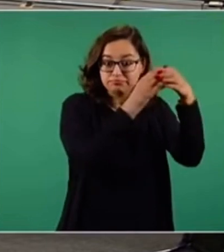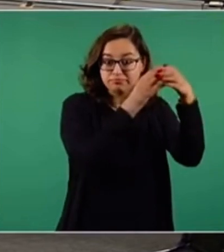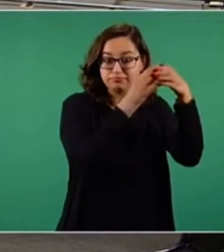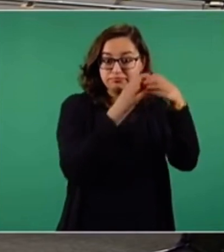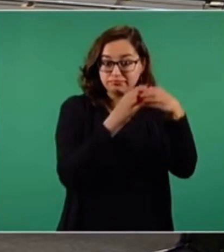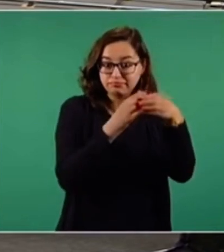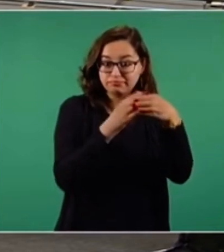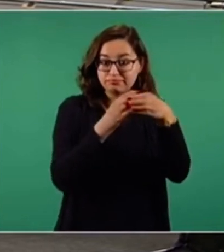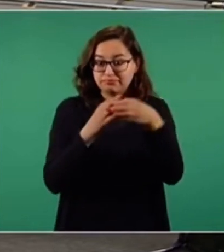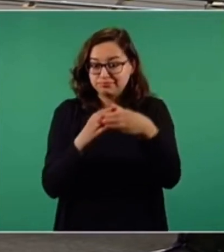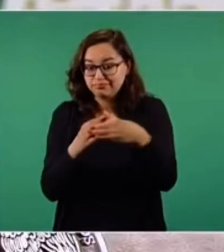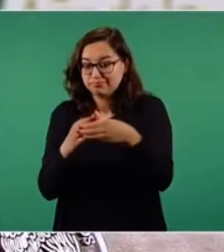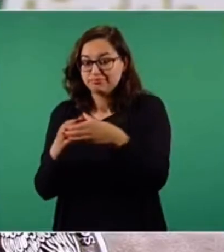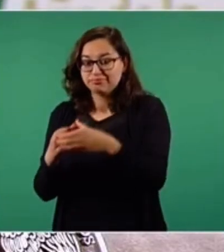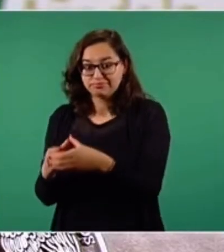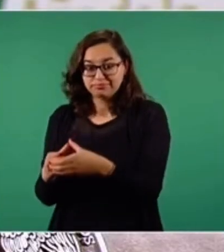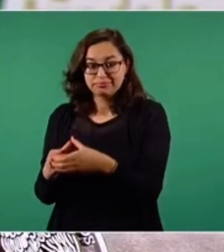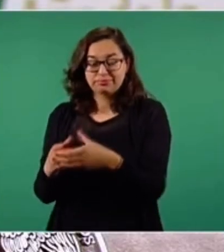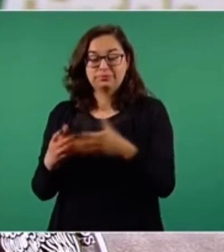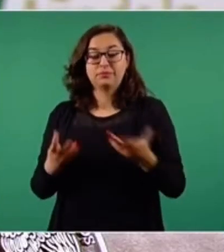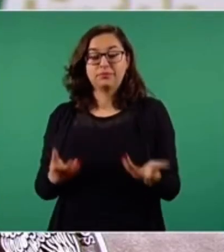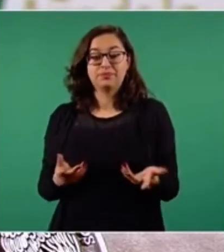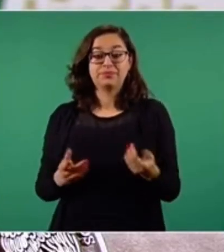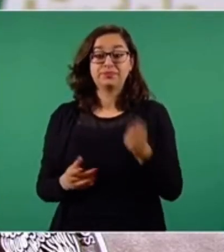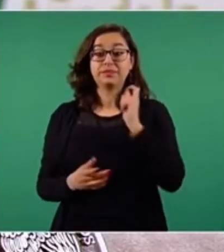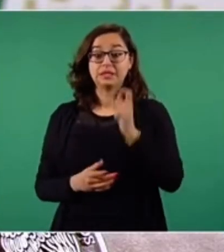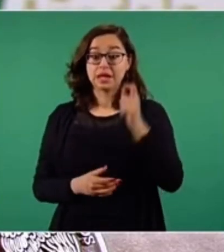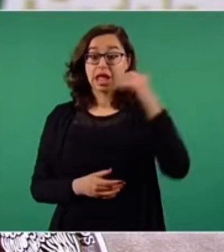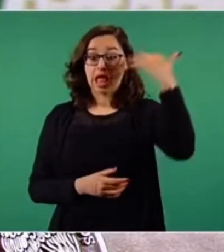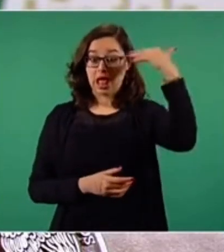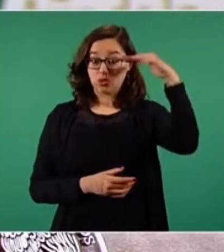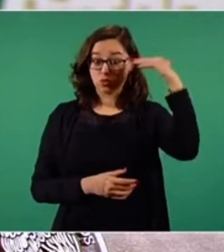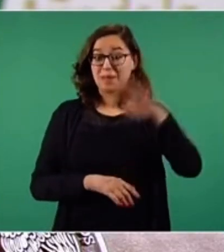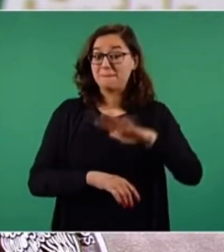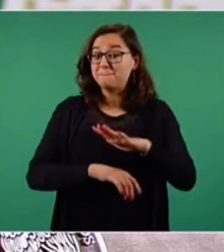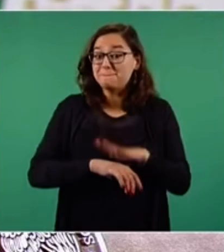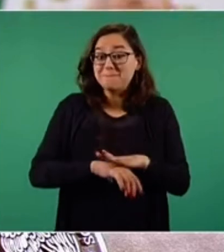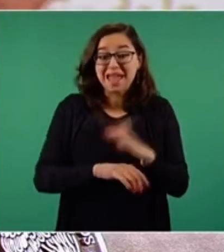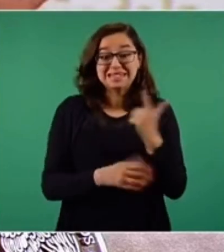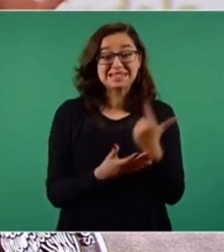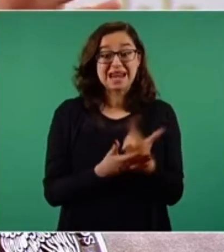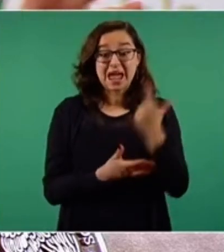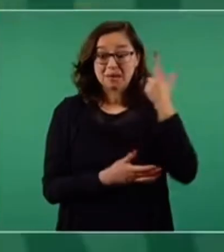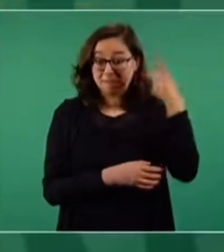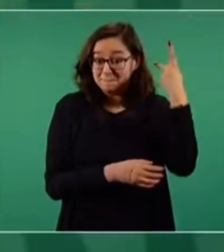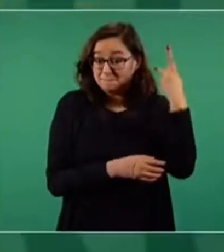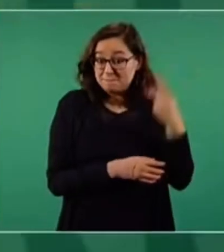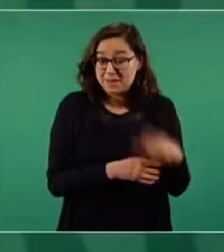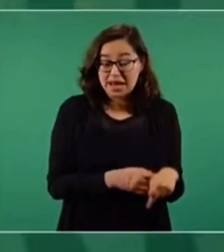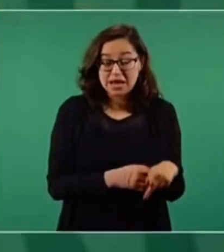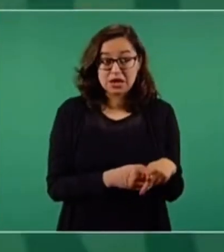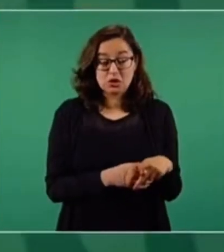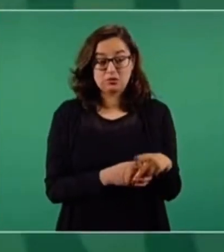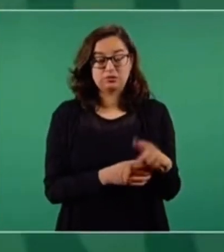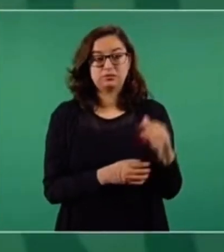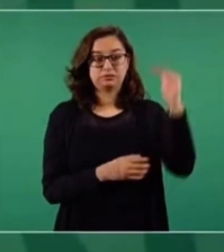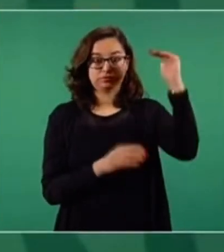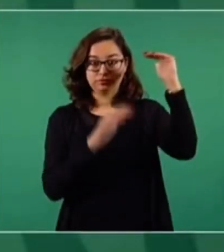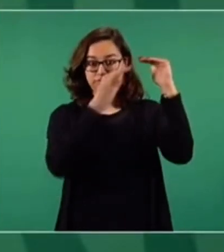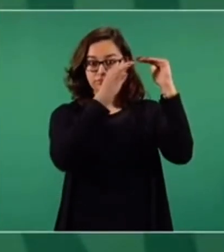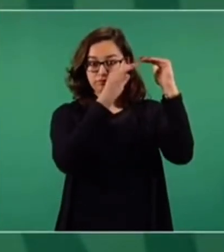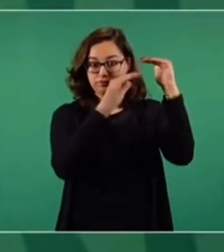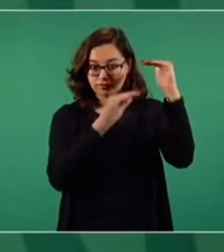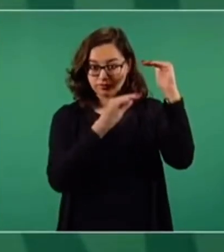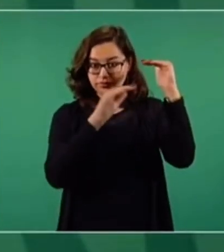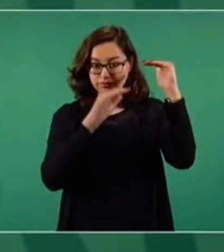riesgo de las personas, de las edades adultas que se estén vacunando fuera equivalente o semejante a